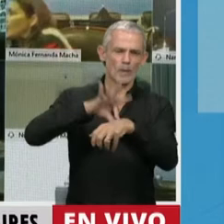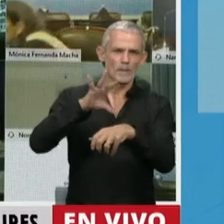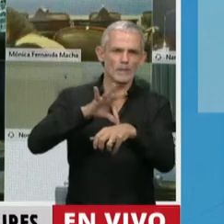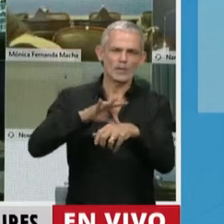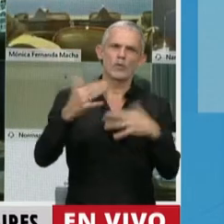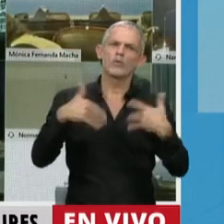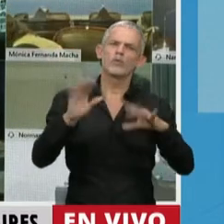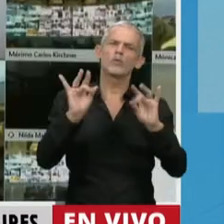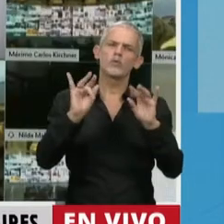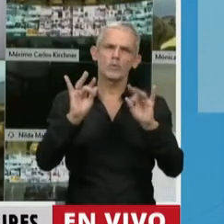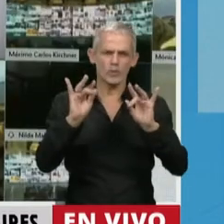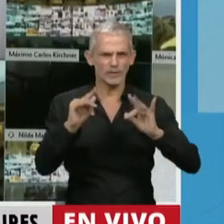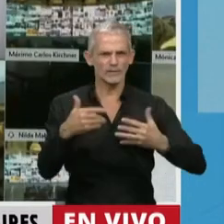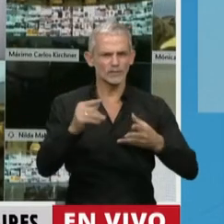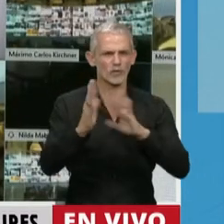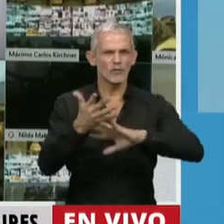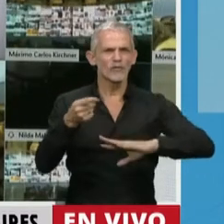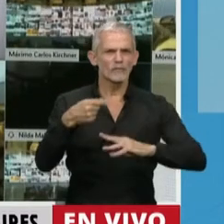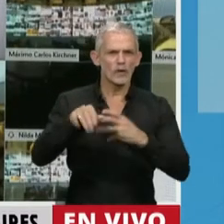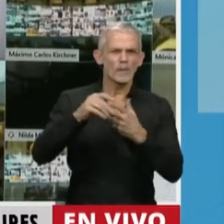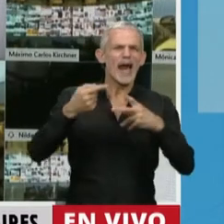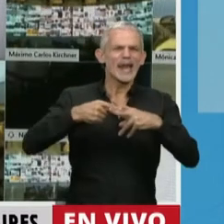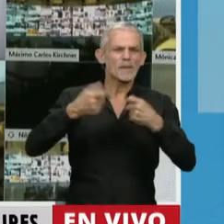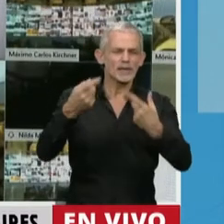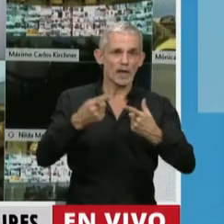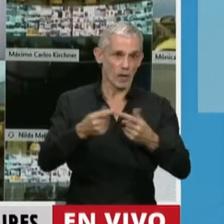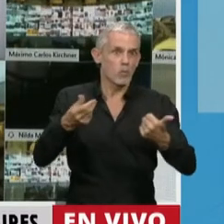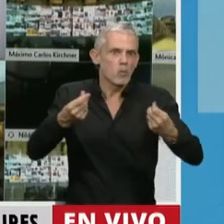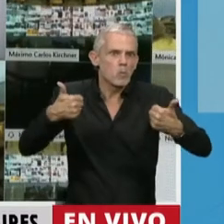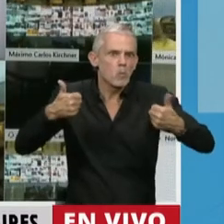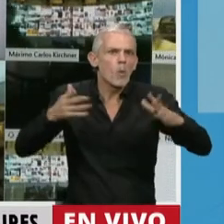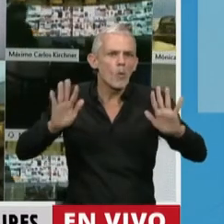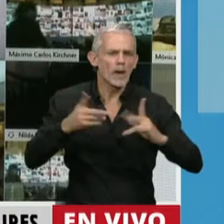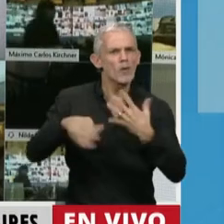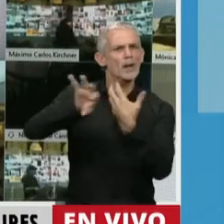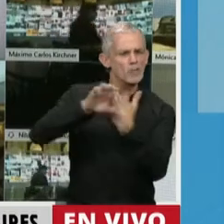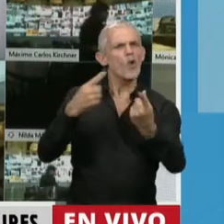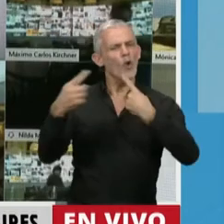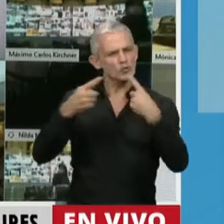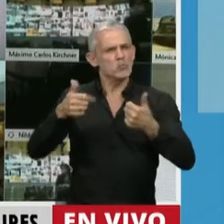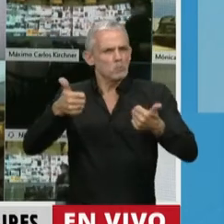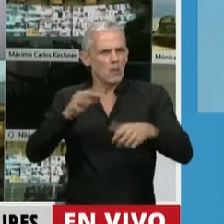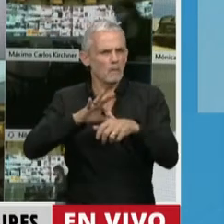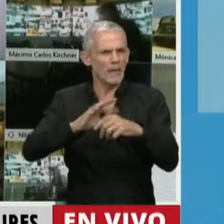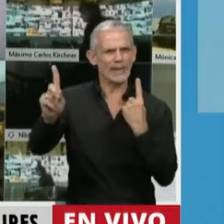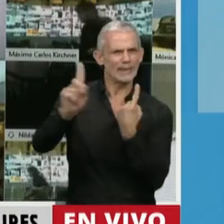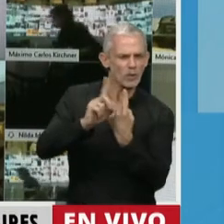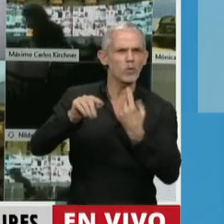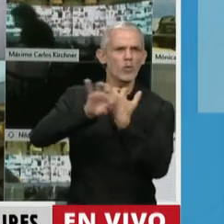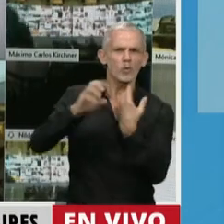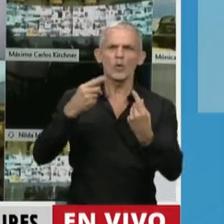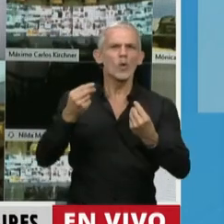muy complejos, es un instrumento, una herramienta que puede ser muy valiosa para interconsultas, para seguimiento de